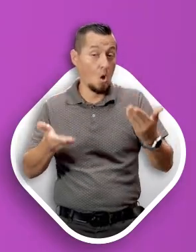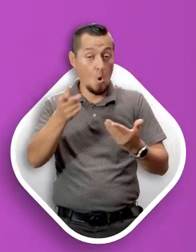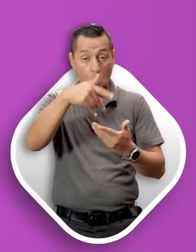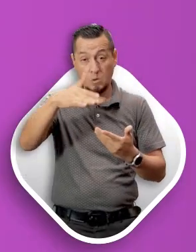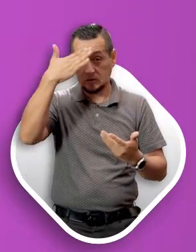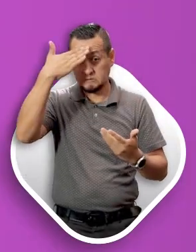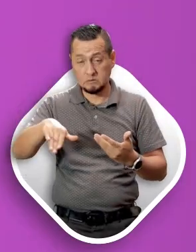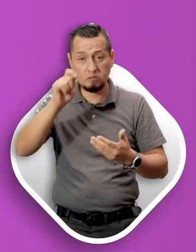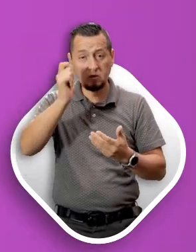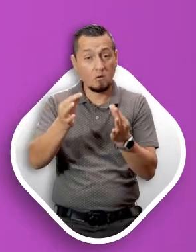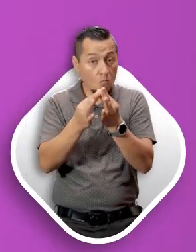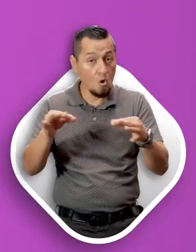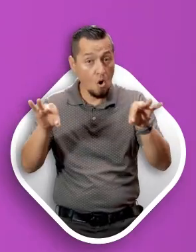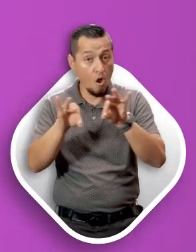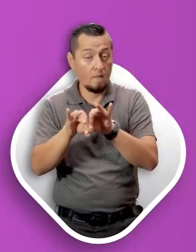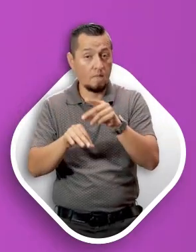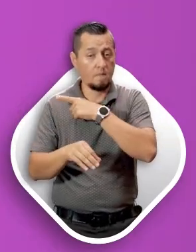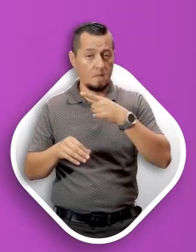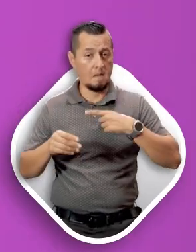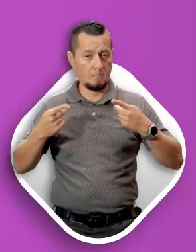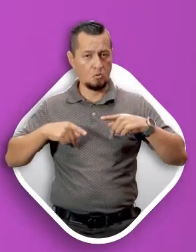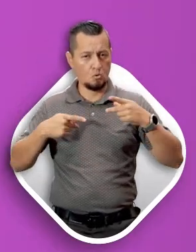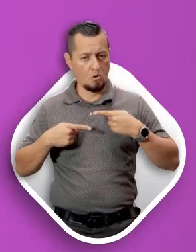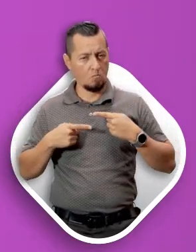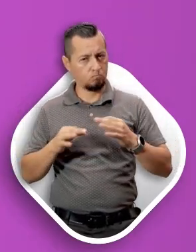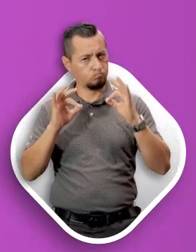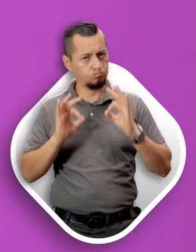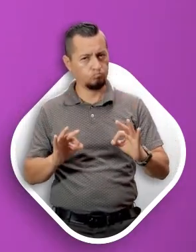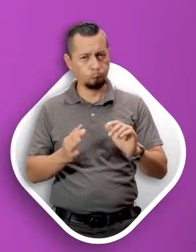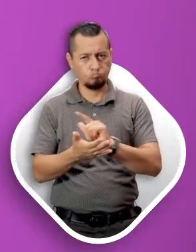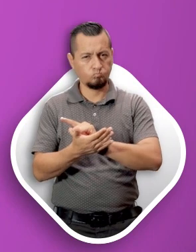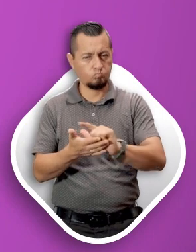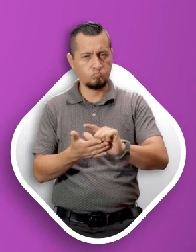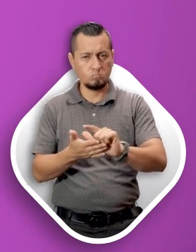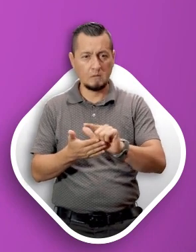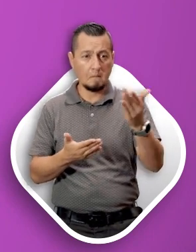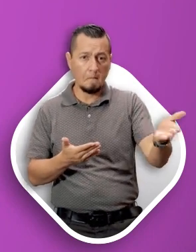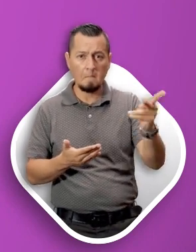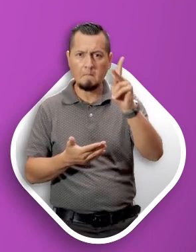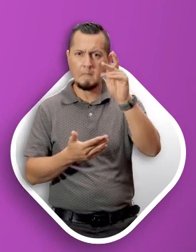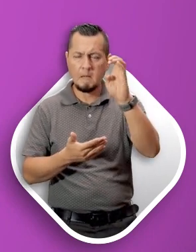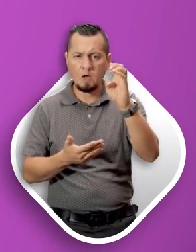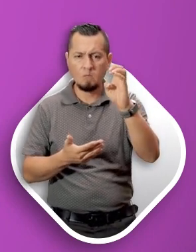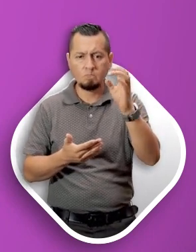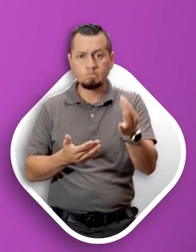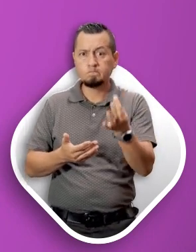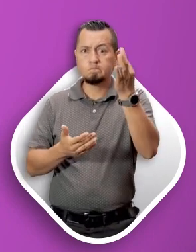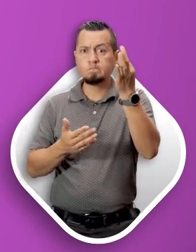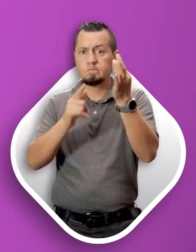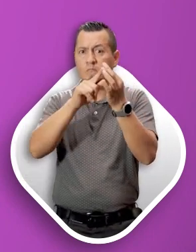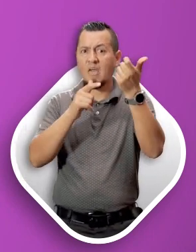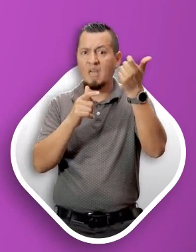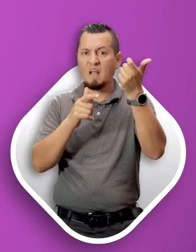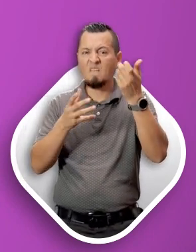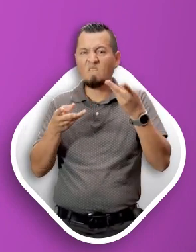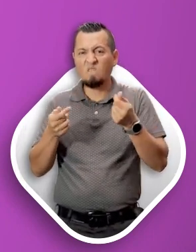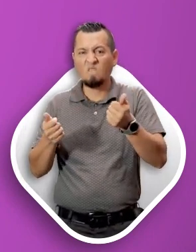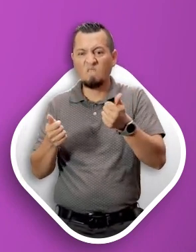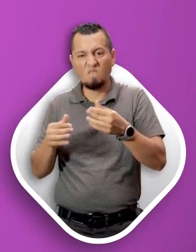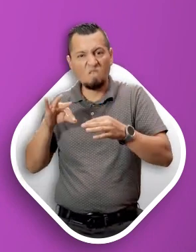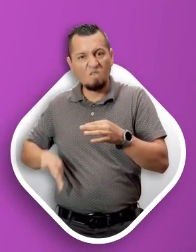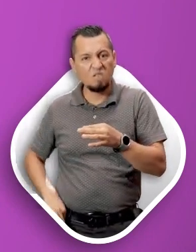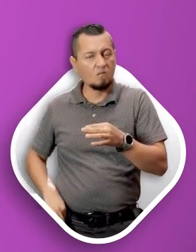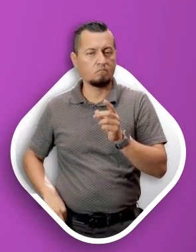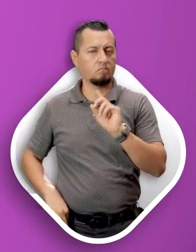Ahora sabemos lo importante que es ser una persona íntegra. Así como Pepe, que demostró hacer lo correcto aunque nadie lo